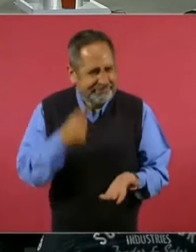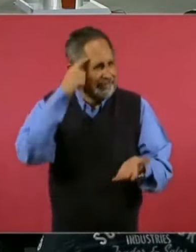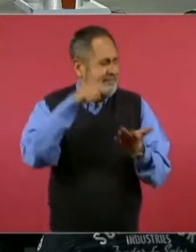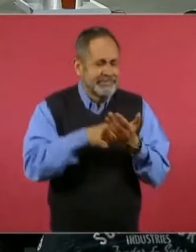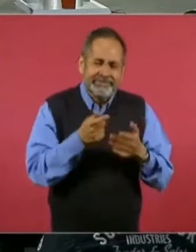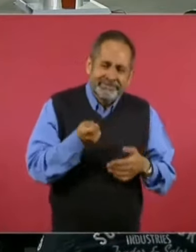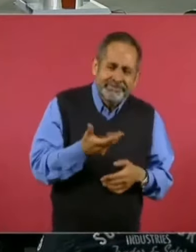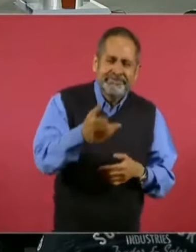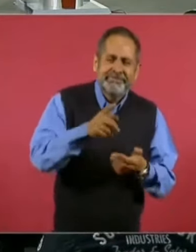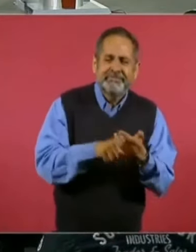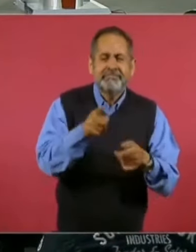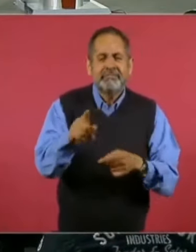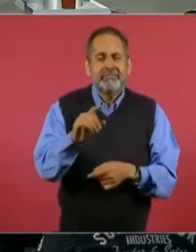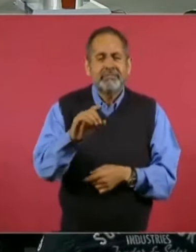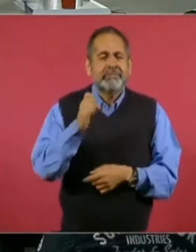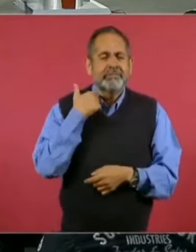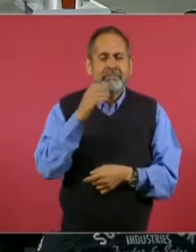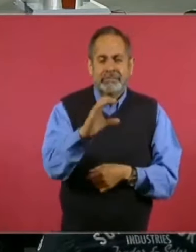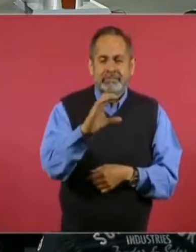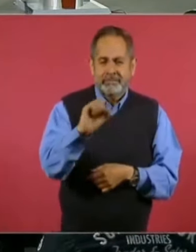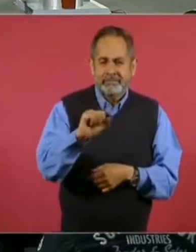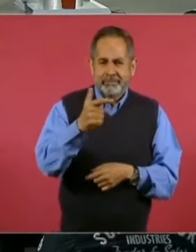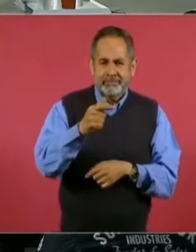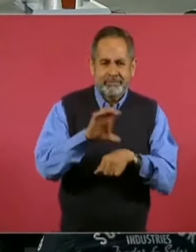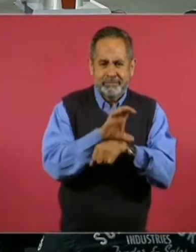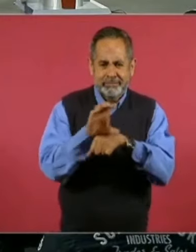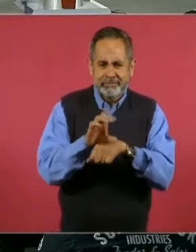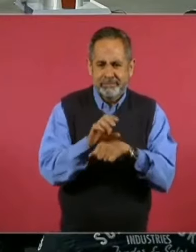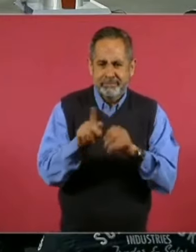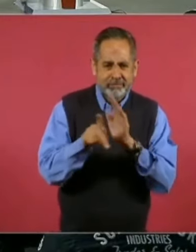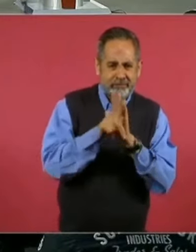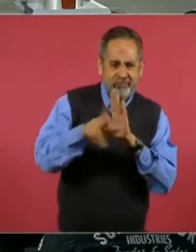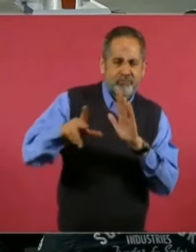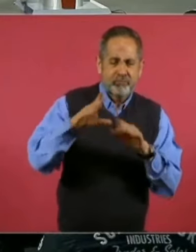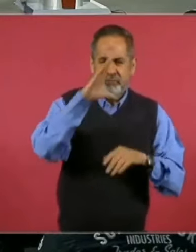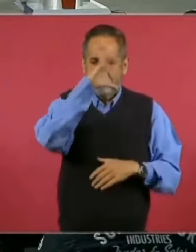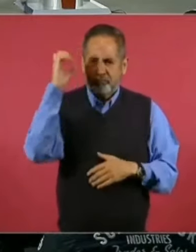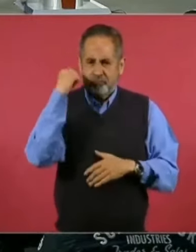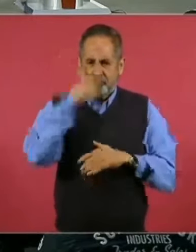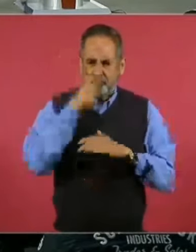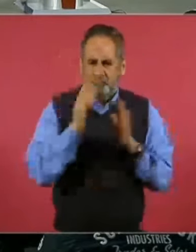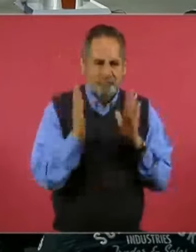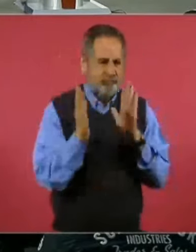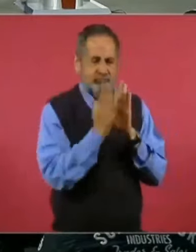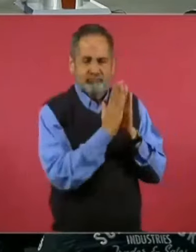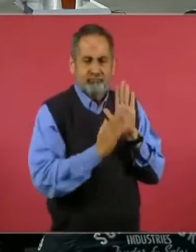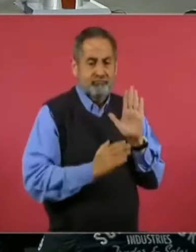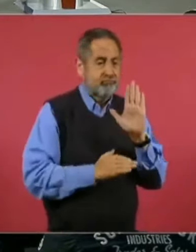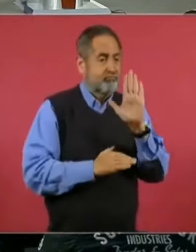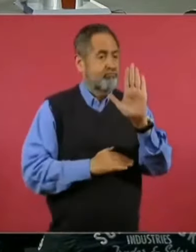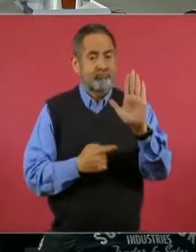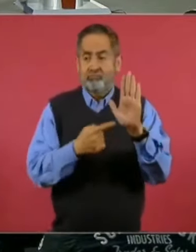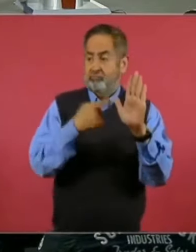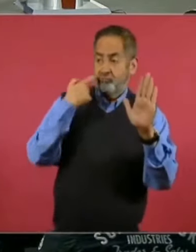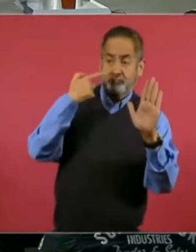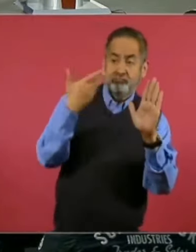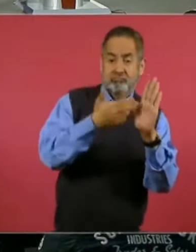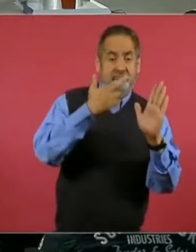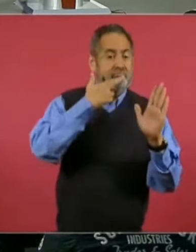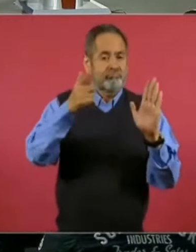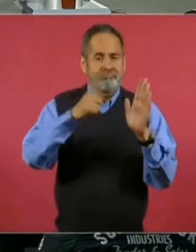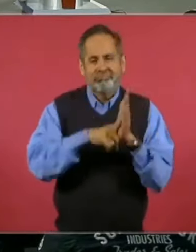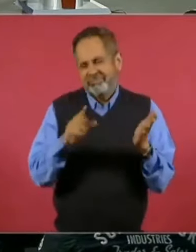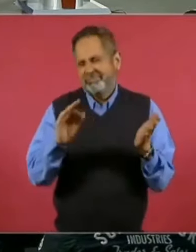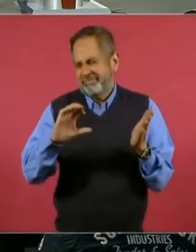lo sacaron en portada varias veces, a Calderón, a Peña,